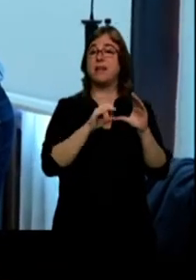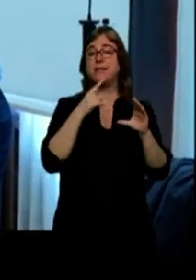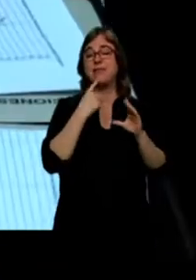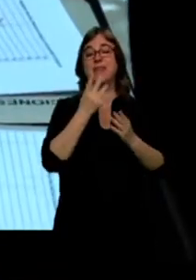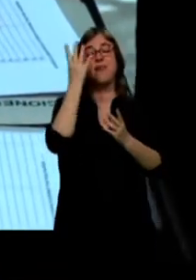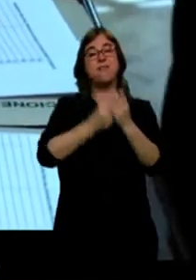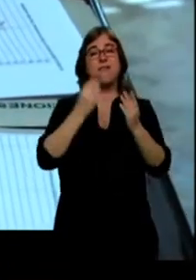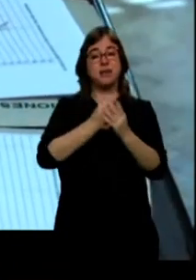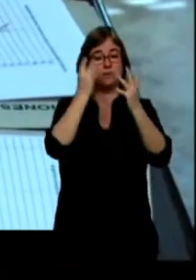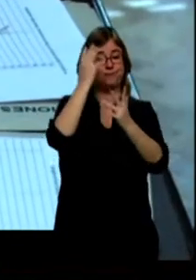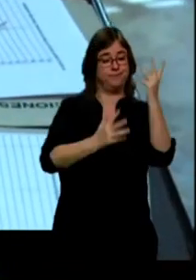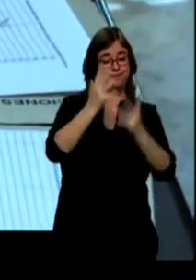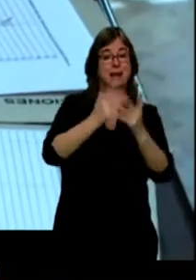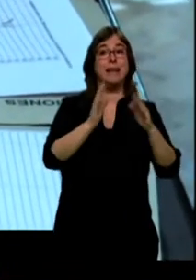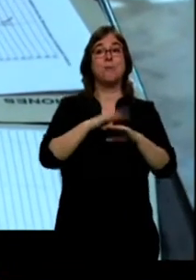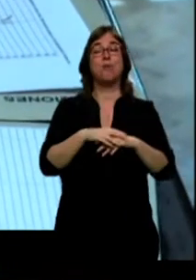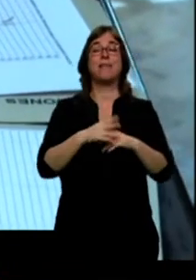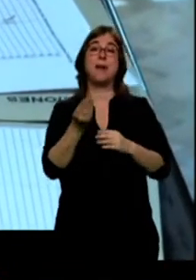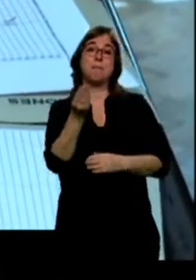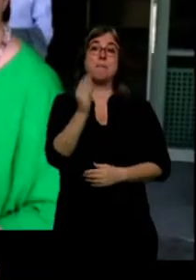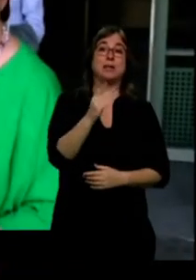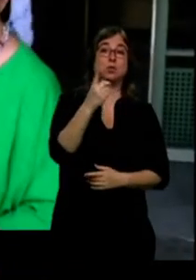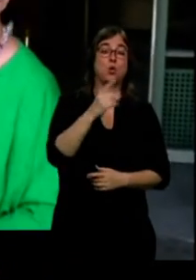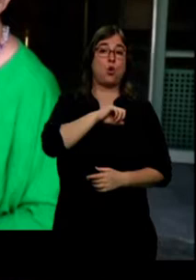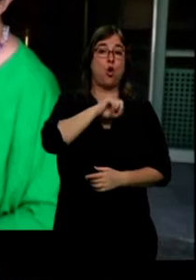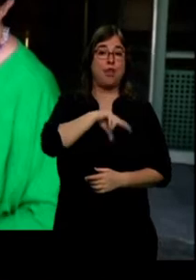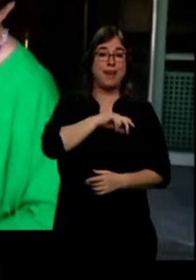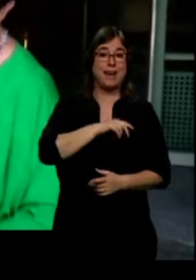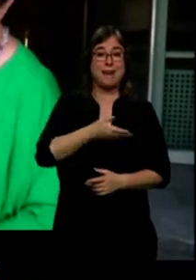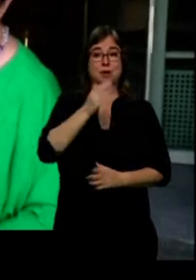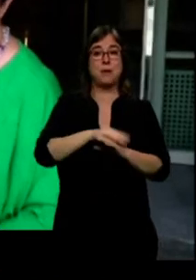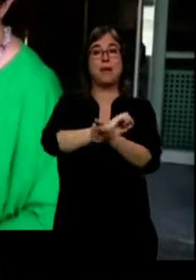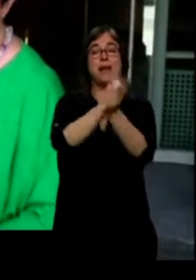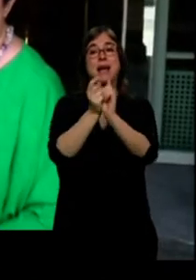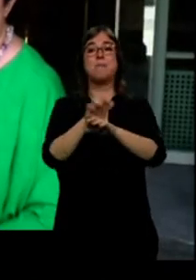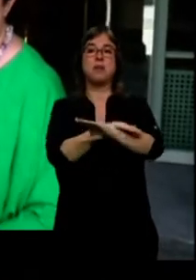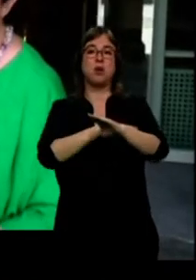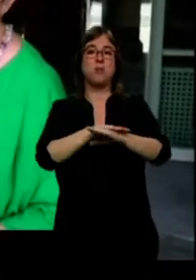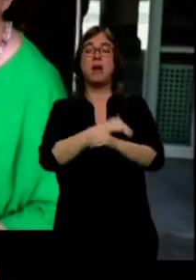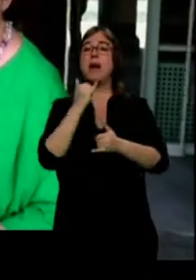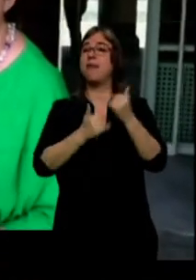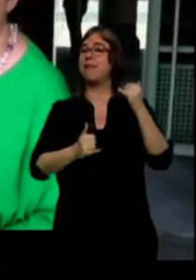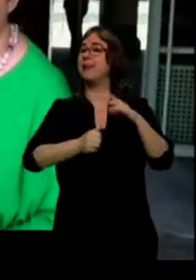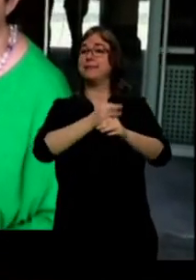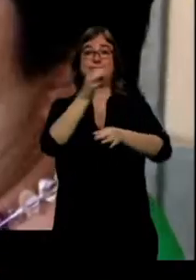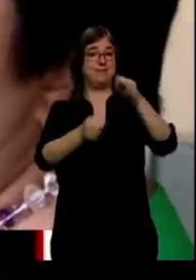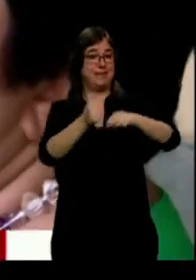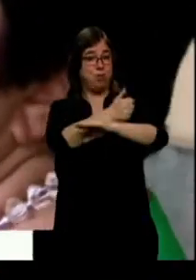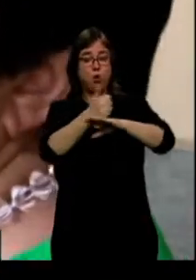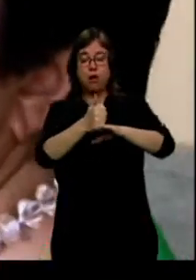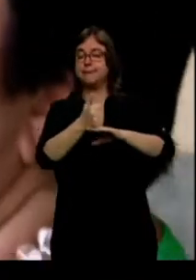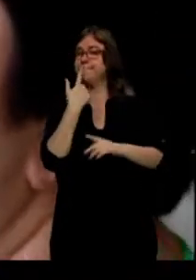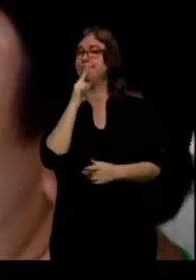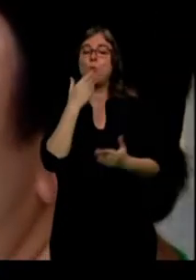podrían darle un concejal más, clave para pactar con el PP un cambio de gobierno. Pero el Tribunal desestima el recurso por falta de pruebas.